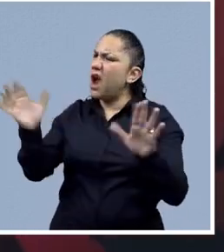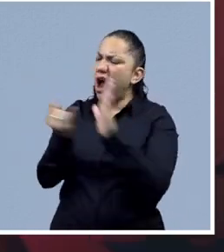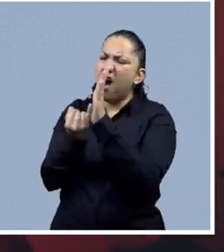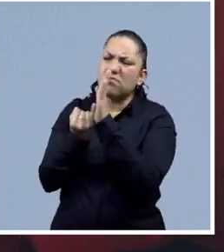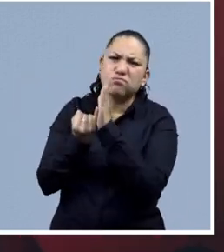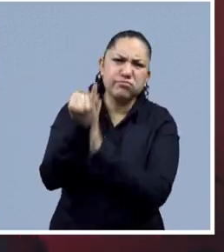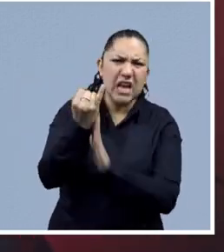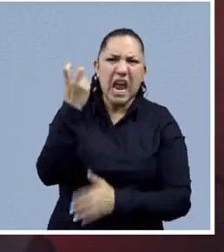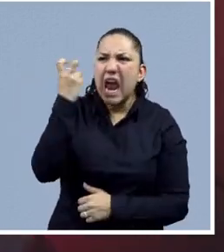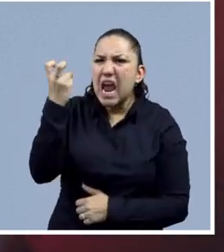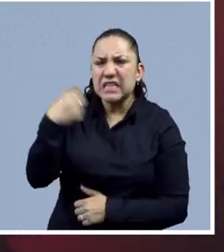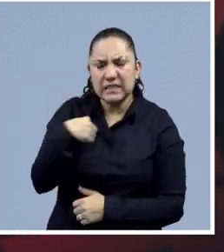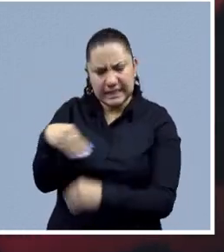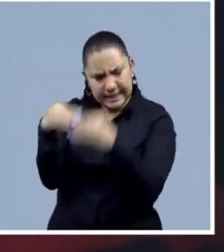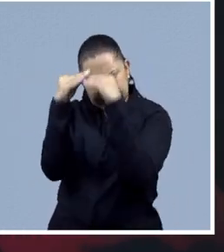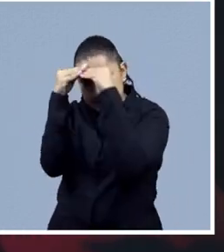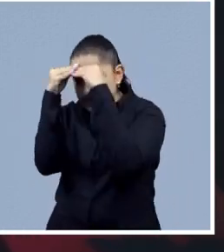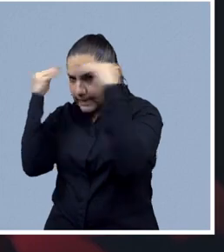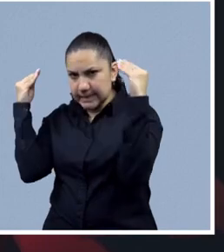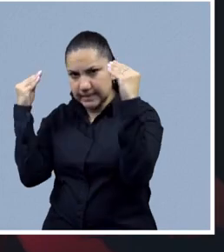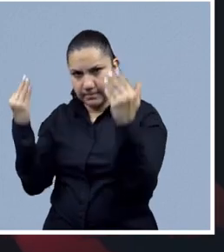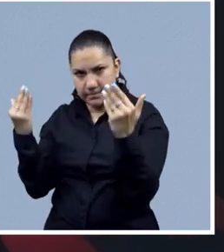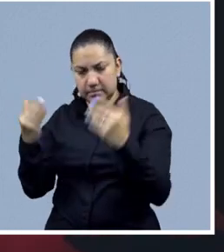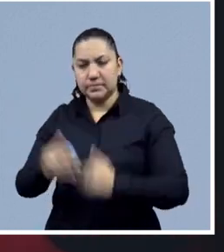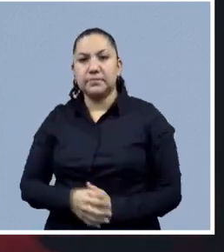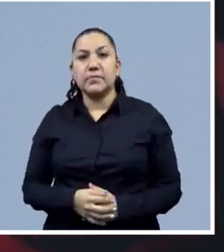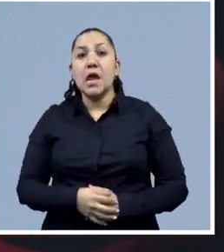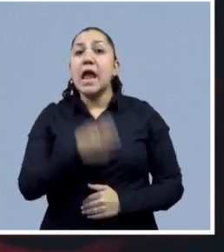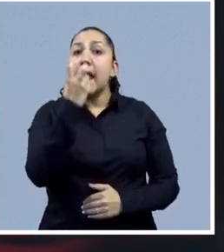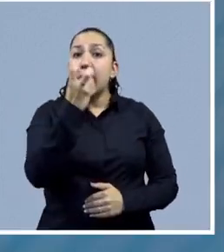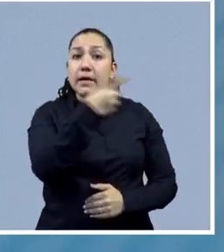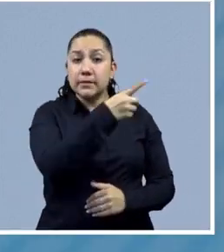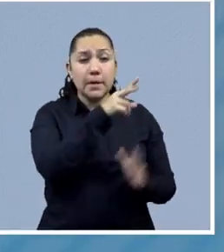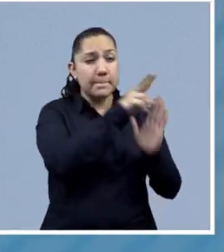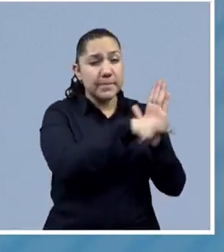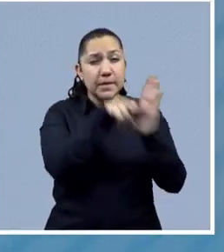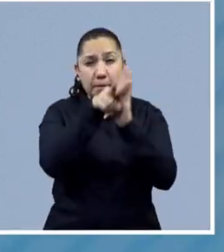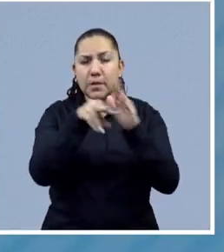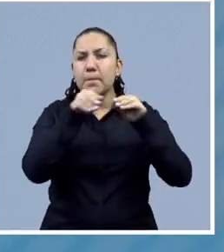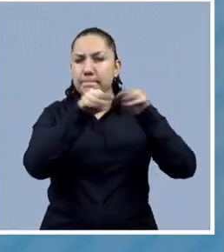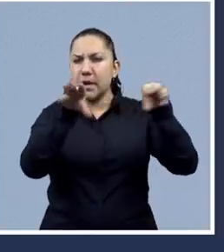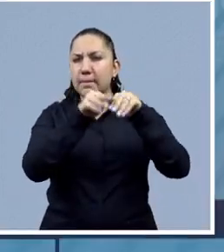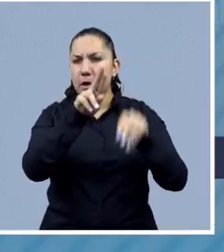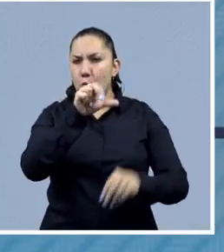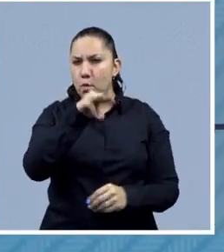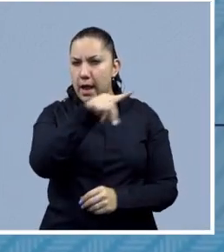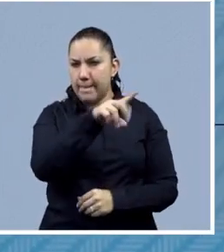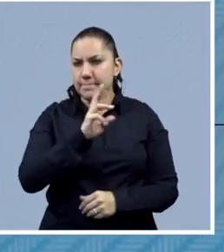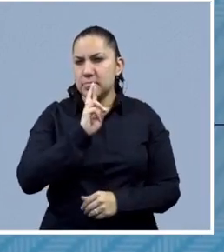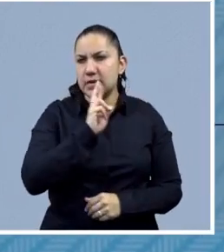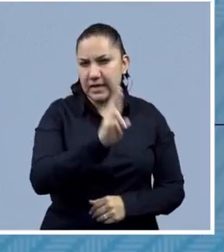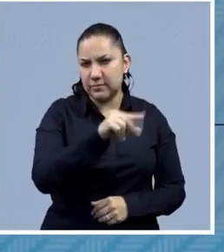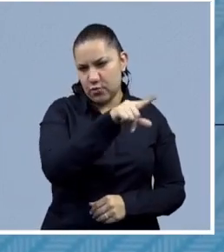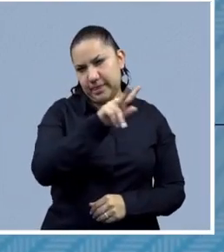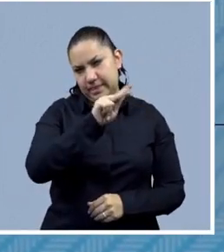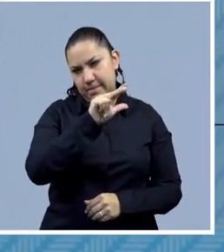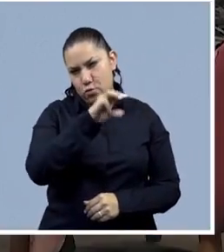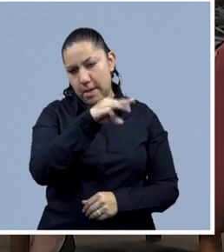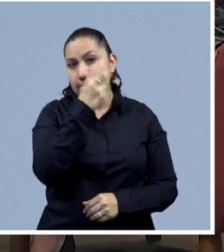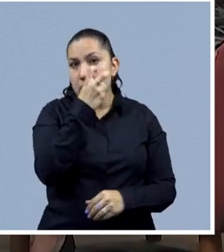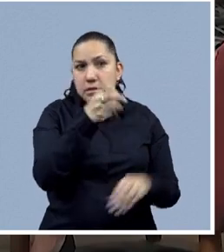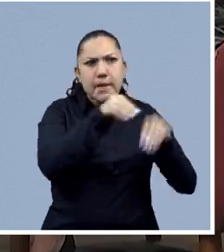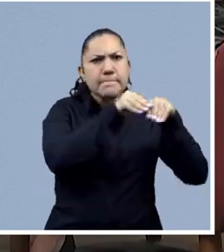la gota que derramó el vaso. Estas cápsulas serán difundidas cada semana a través del programa La UNAM Responde en